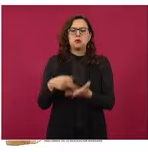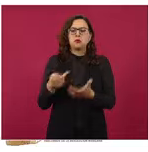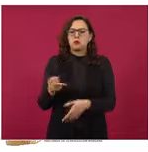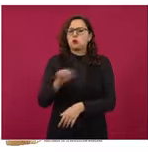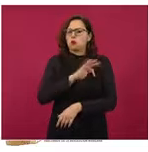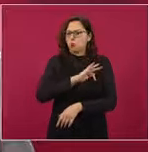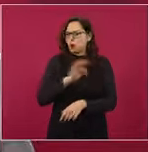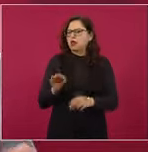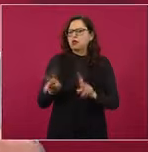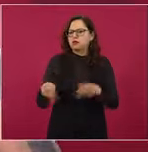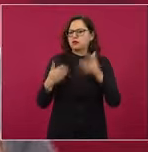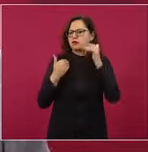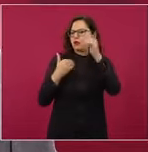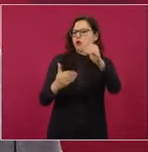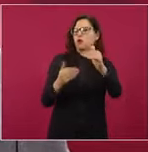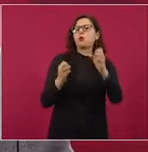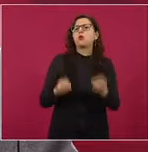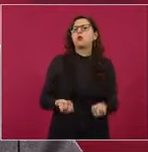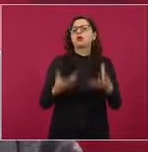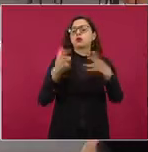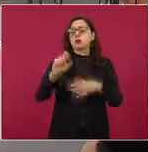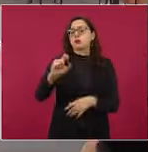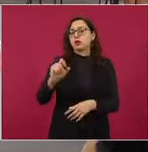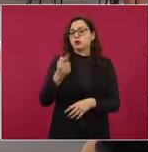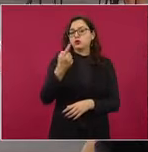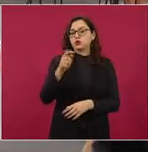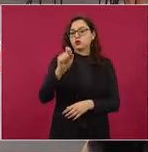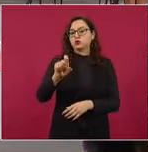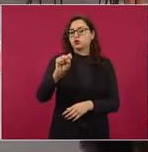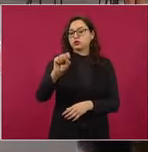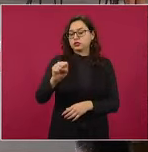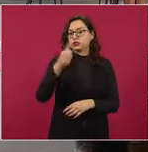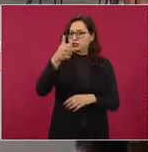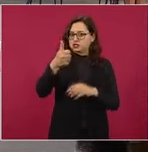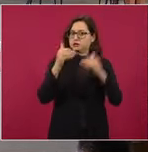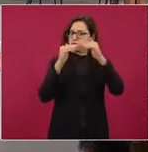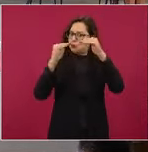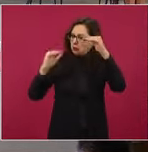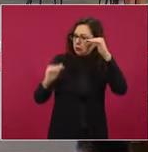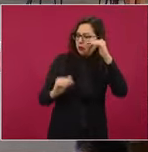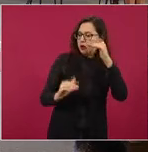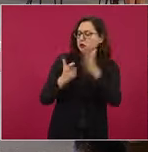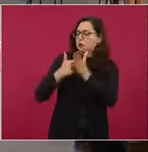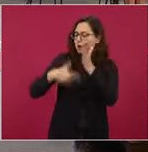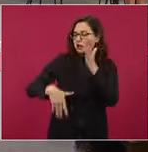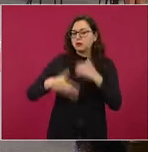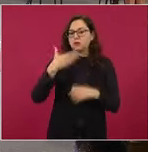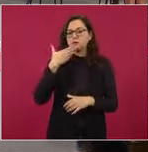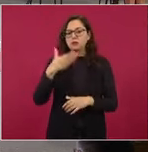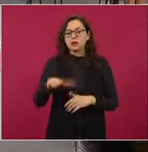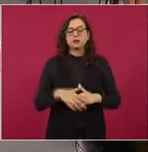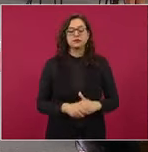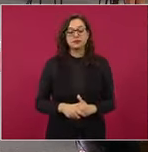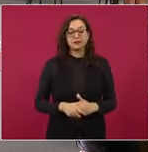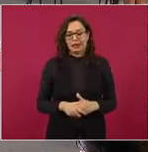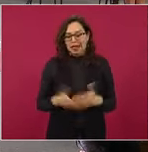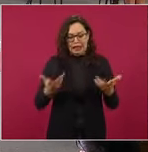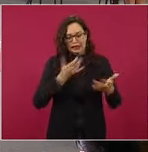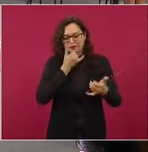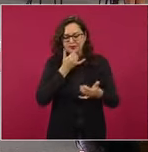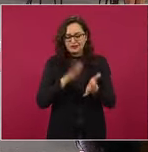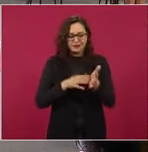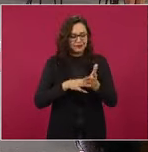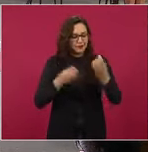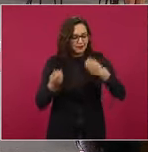pesos con 66 centavos. Ya se fueron volando. Y aquí